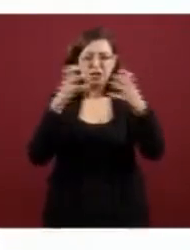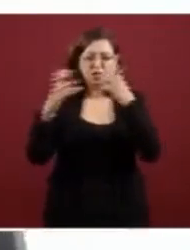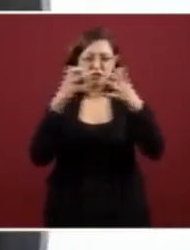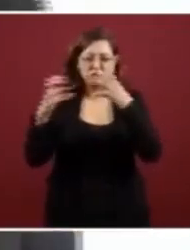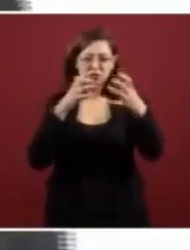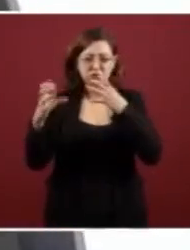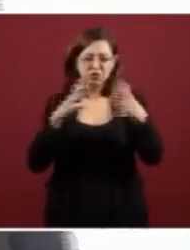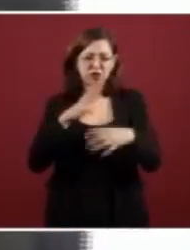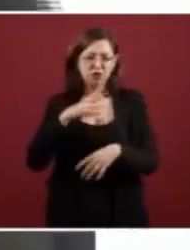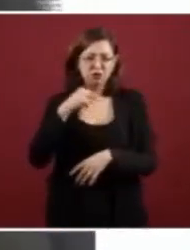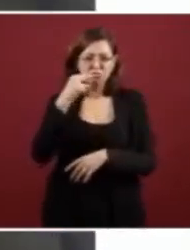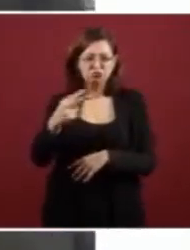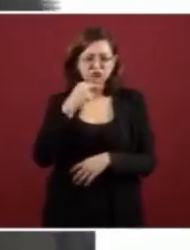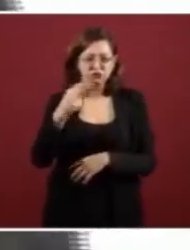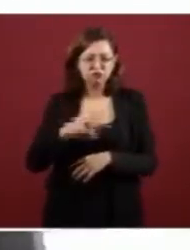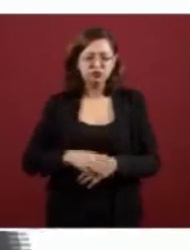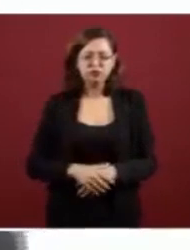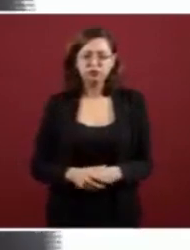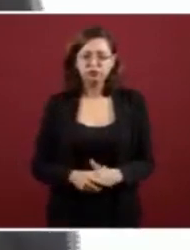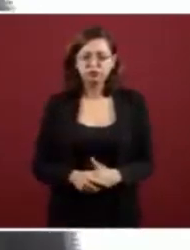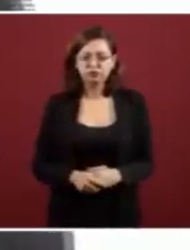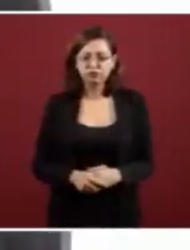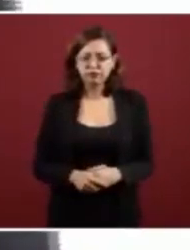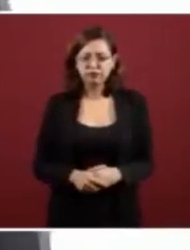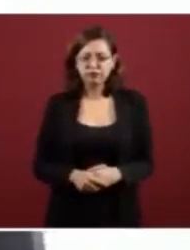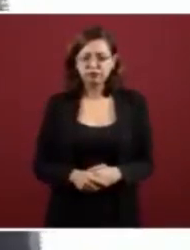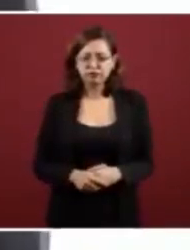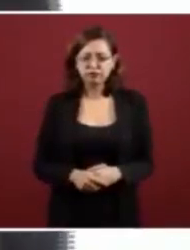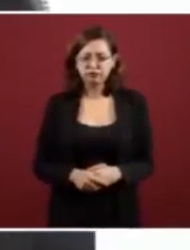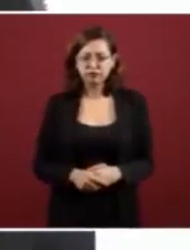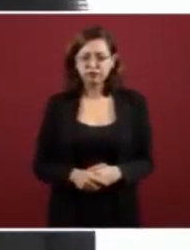salga, salga, salga tranquilo, tranquilo